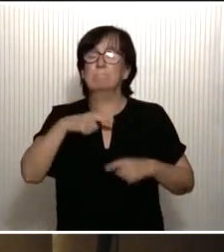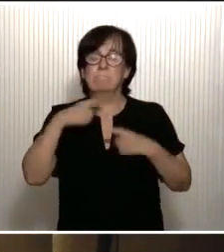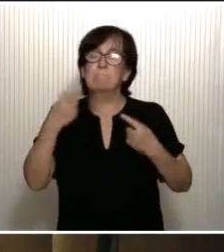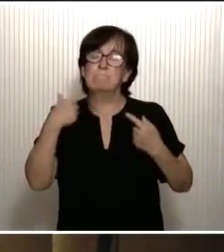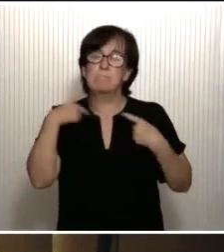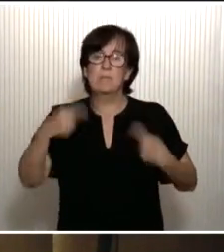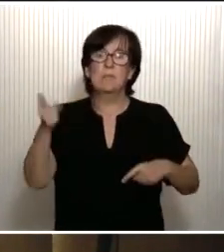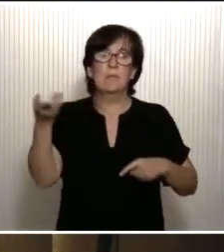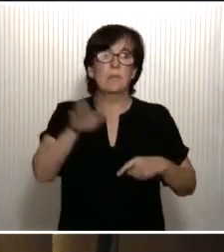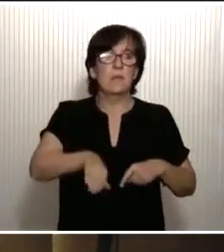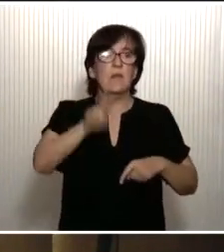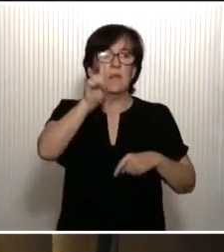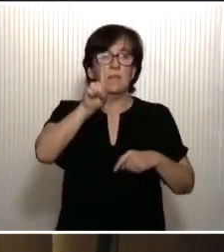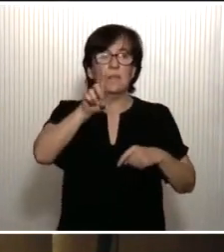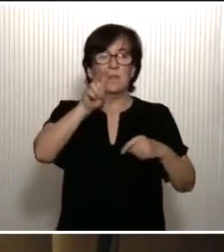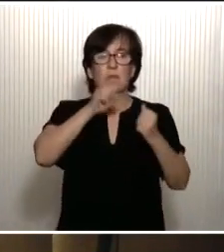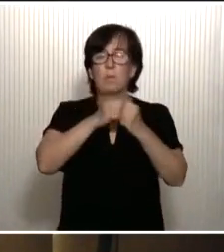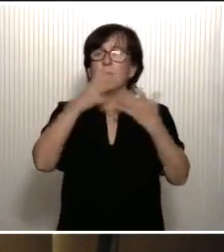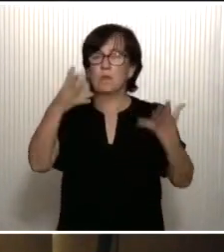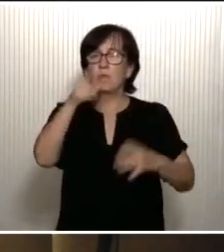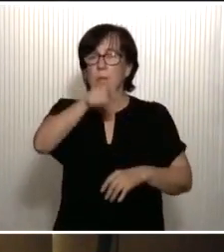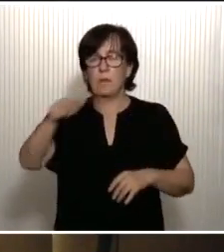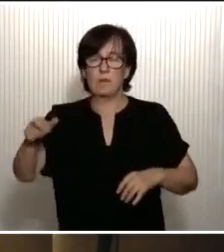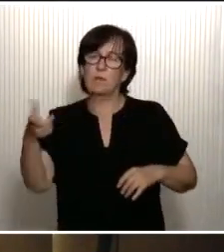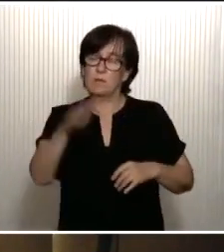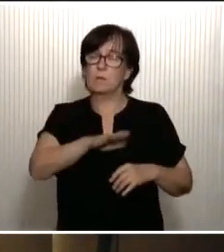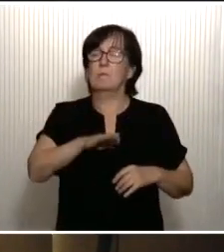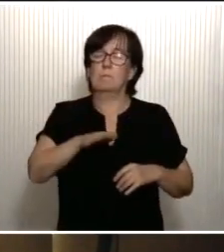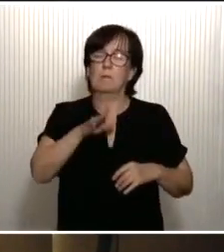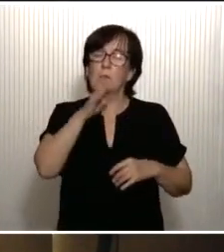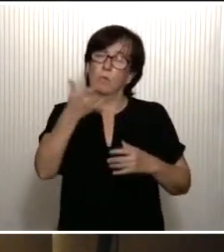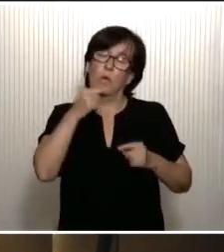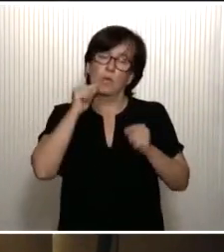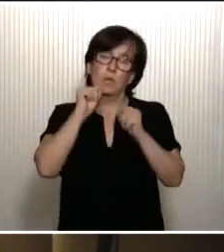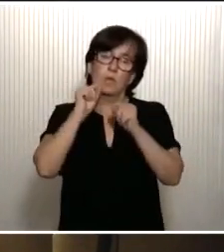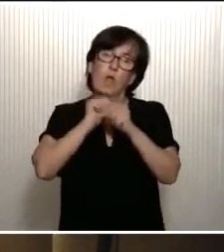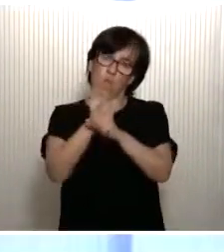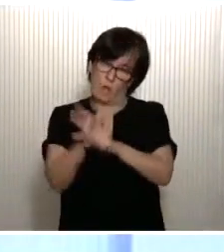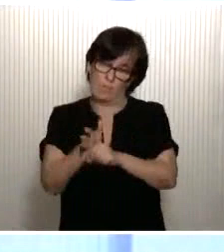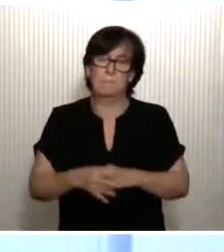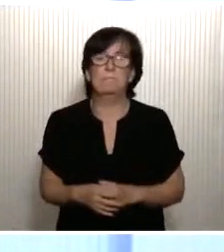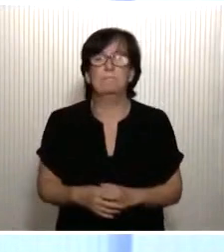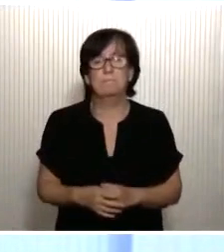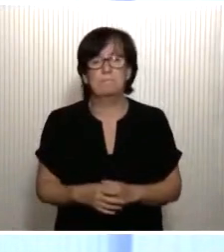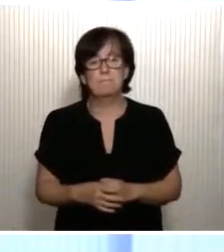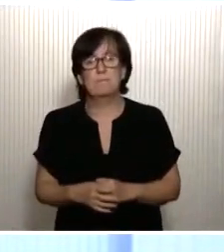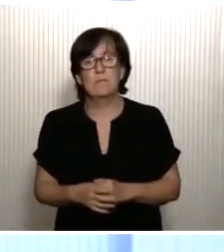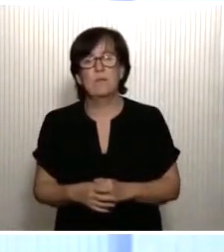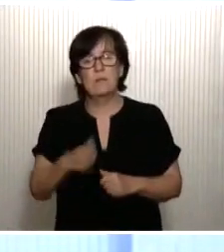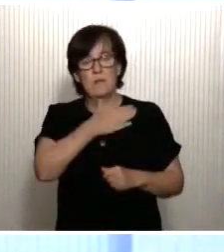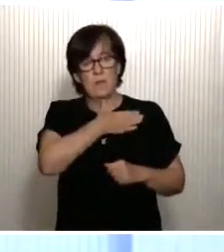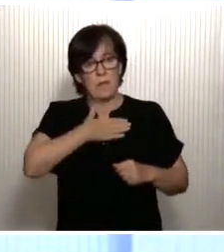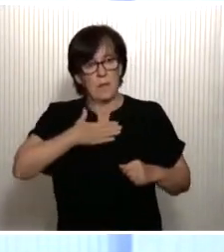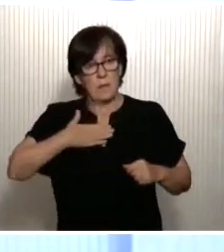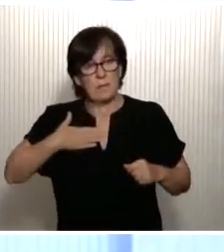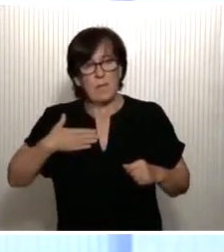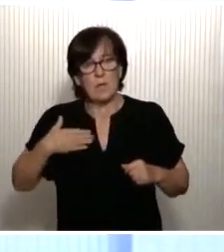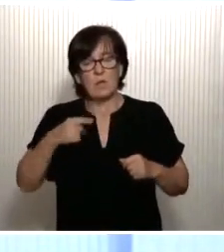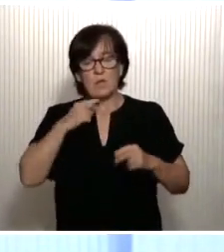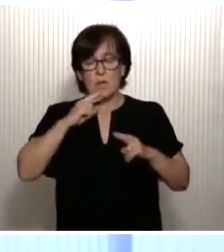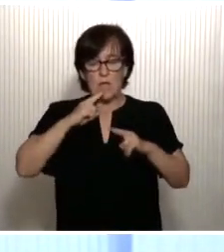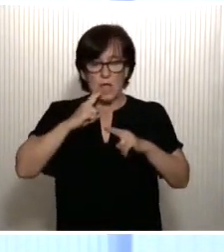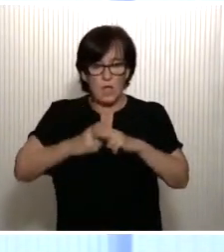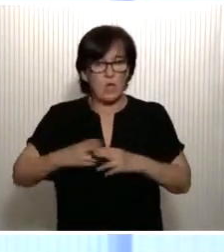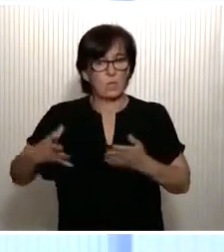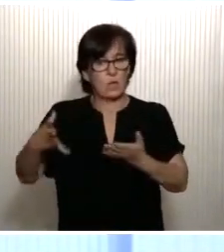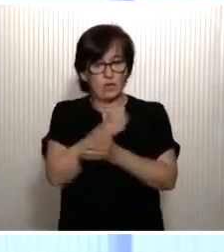129 compatriotas han perdido la vida esta semana como consecuencia del COVID-19. Me gustaría, una vez más, en nombre de